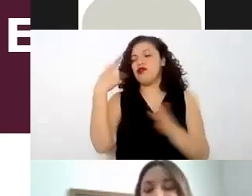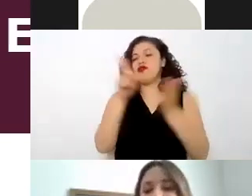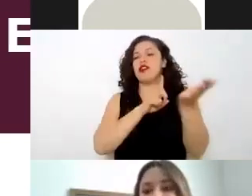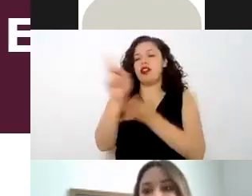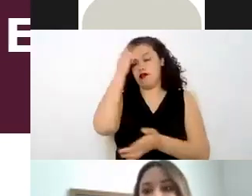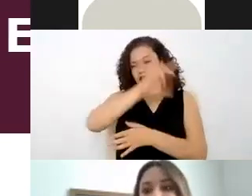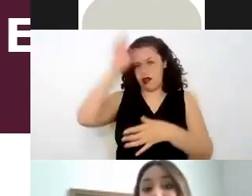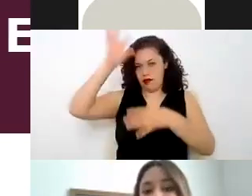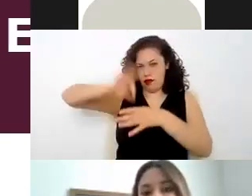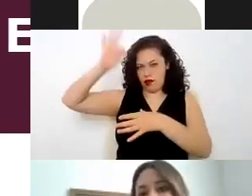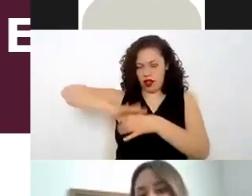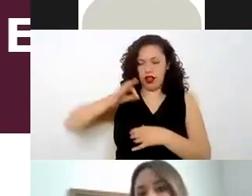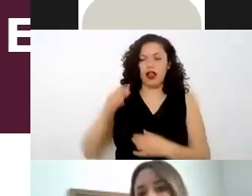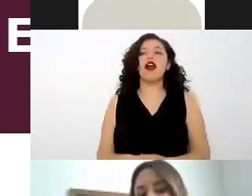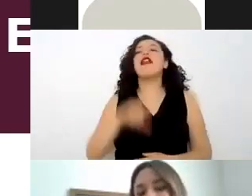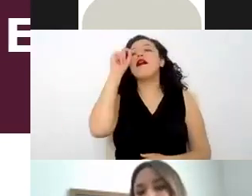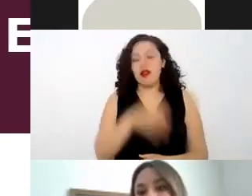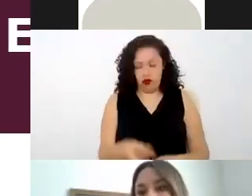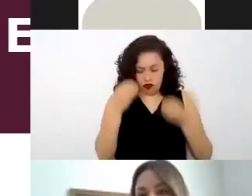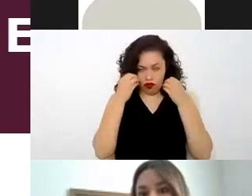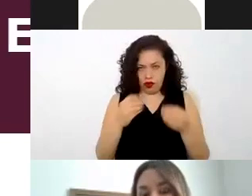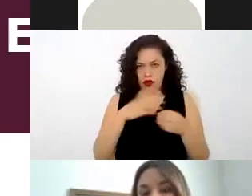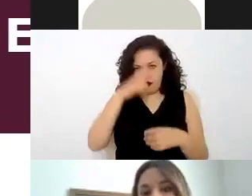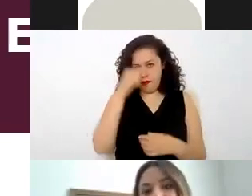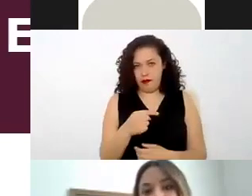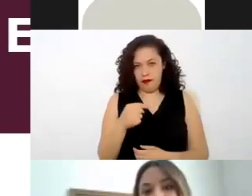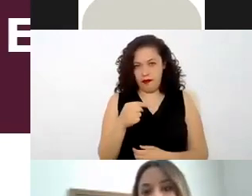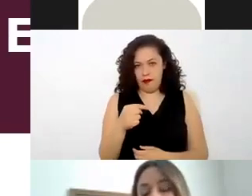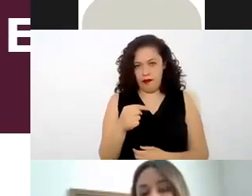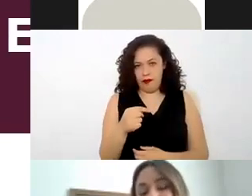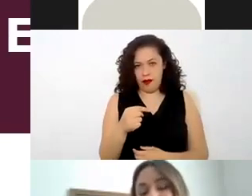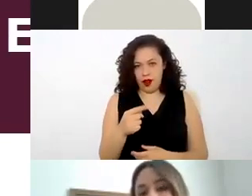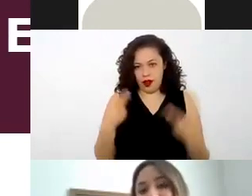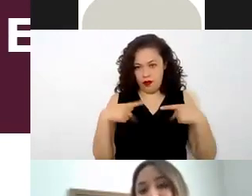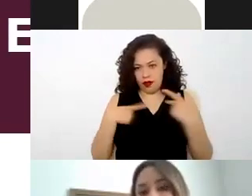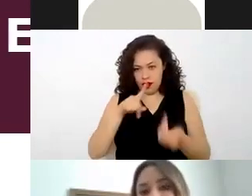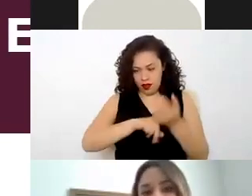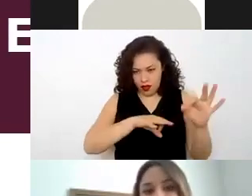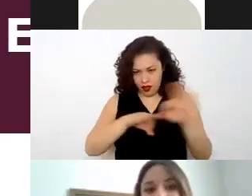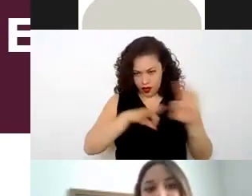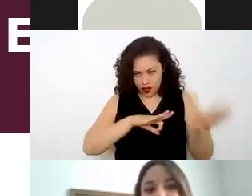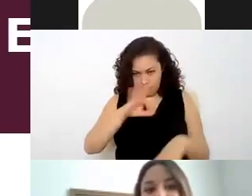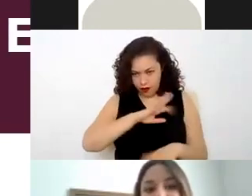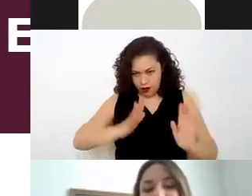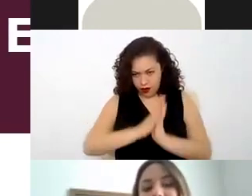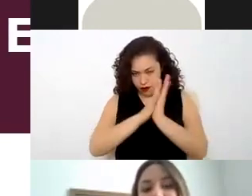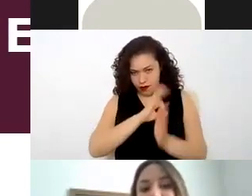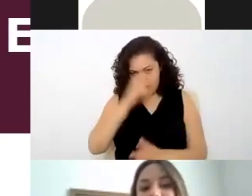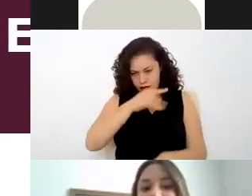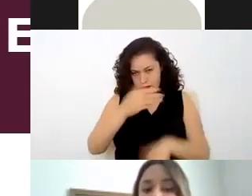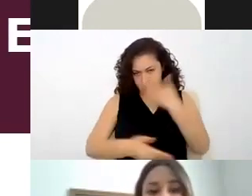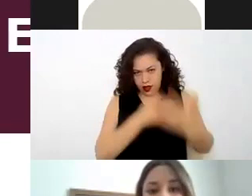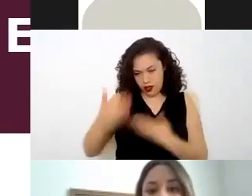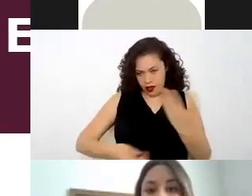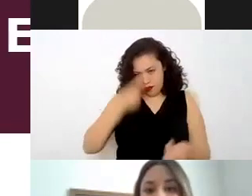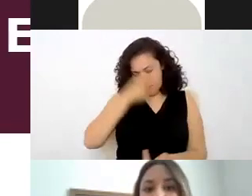muchas veces también como en calidad de ciudadanos los trabajadores pueden participar en el servicio de jurados